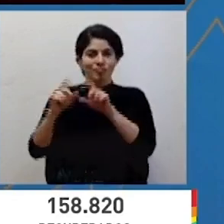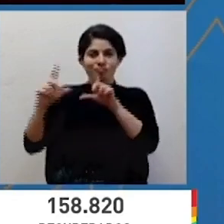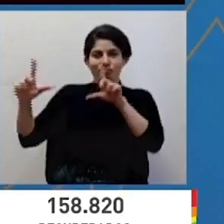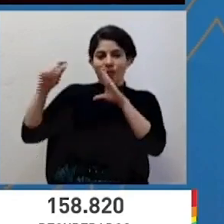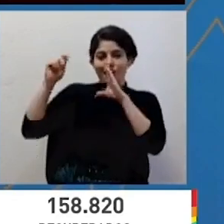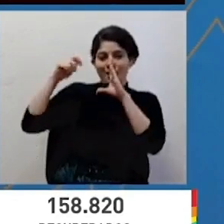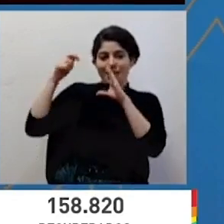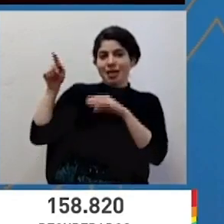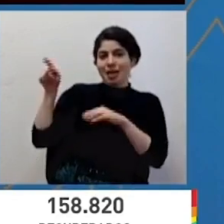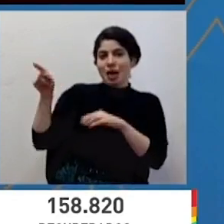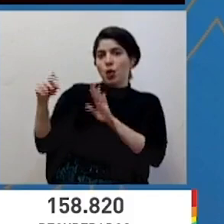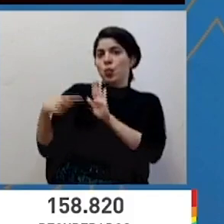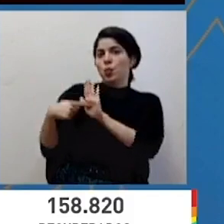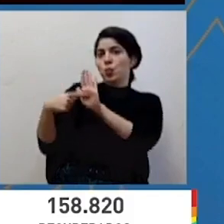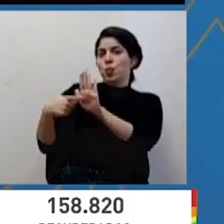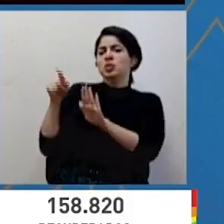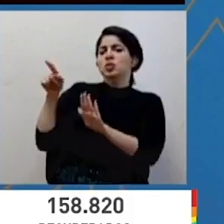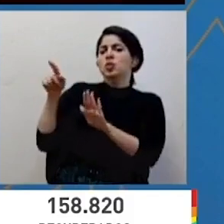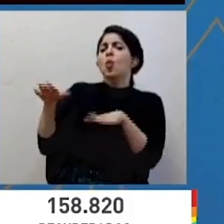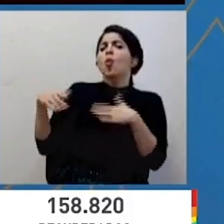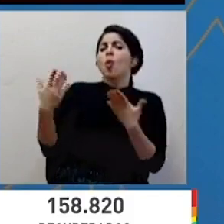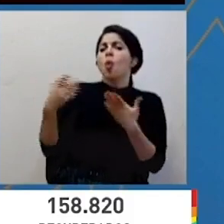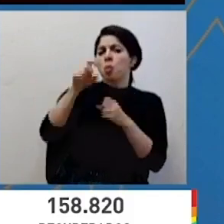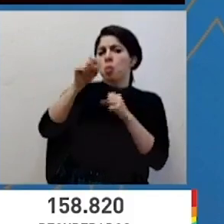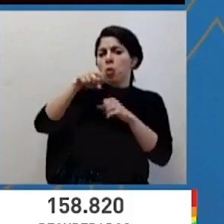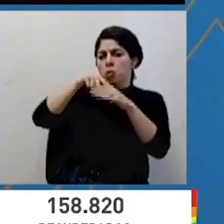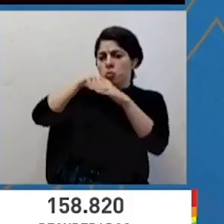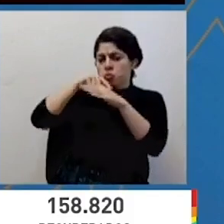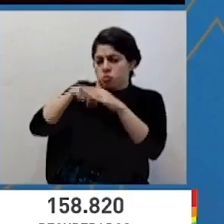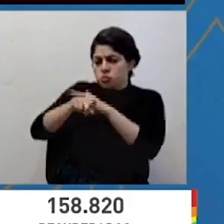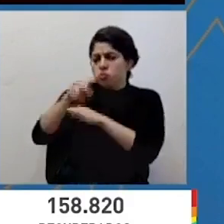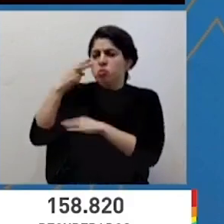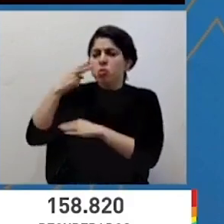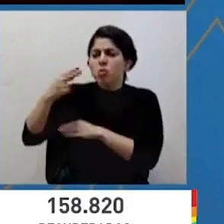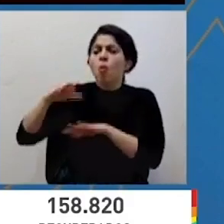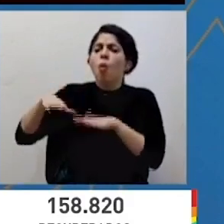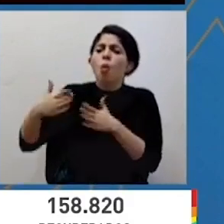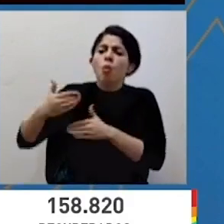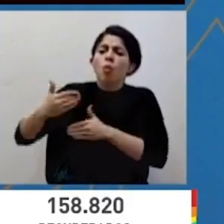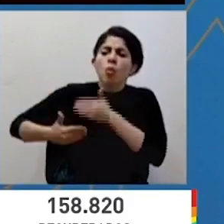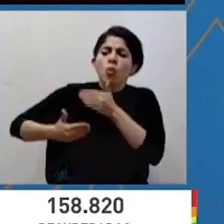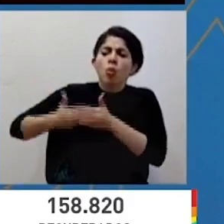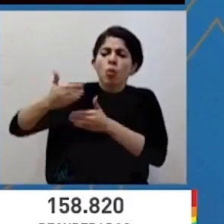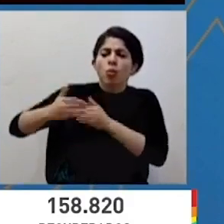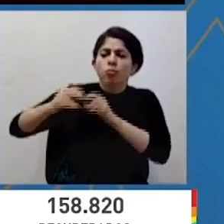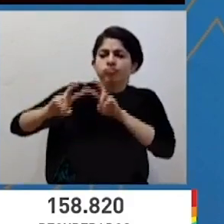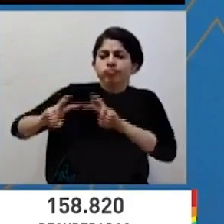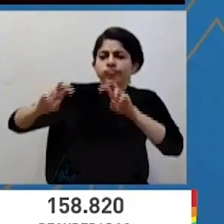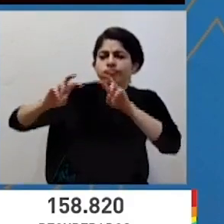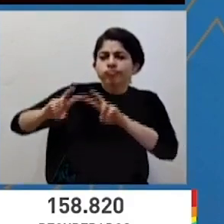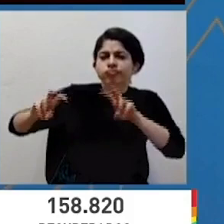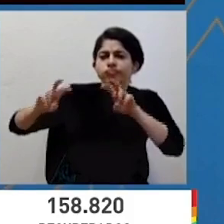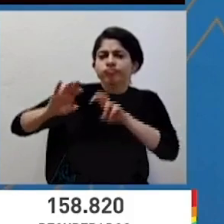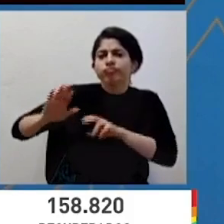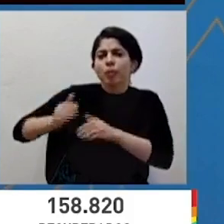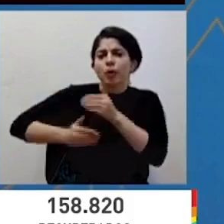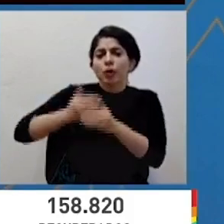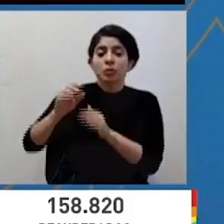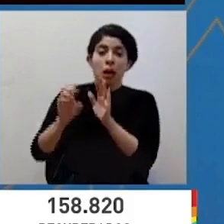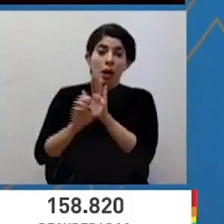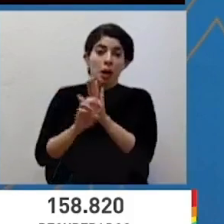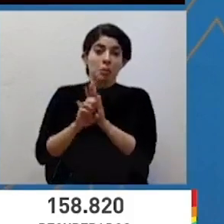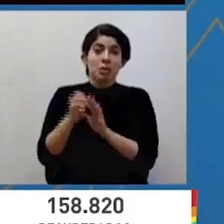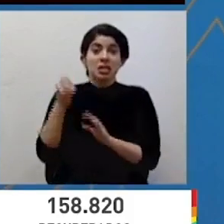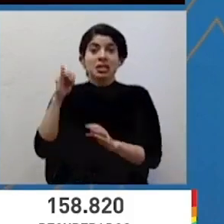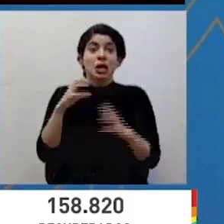donde se muestra cómo se puede ir avanzando en el análisis de cada uno de los procesos. Por ejemplo, si estamos